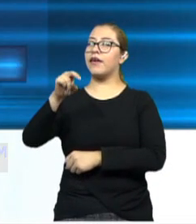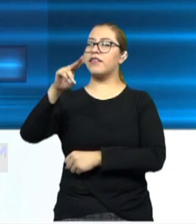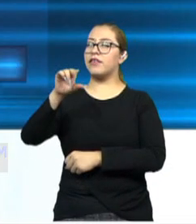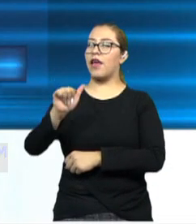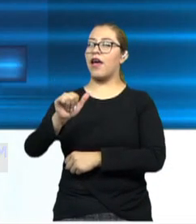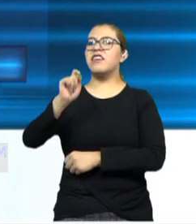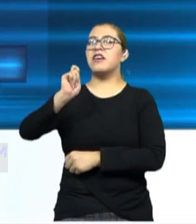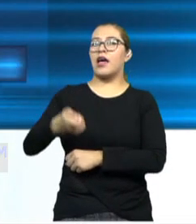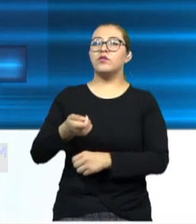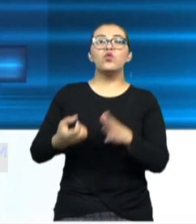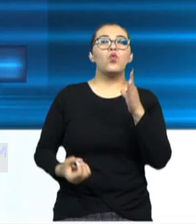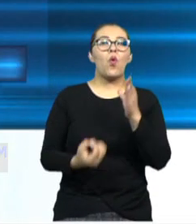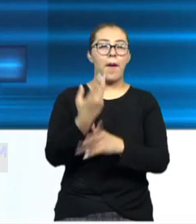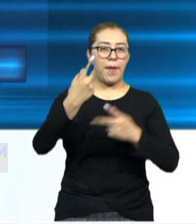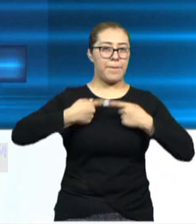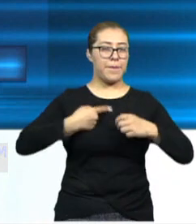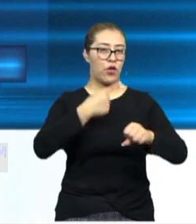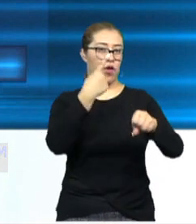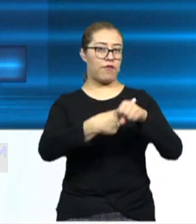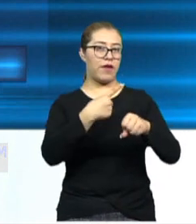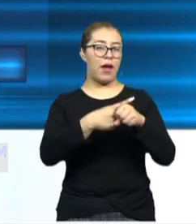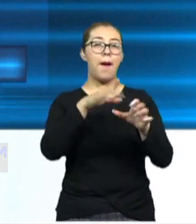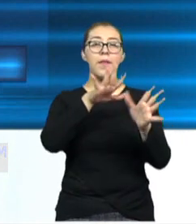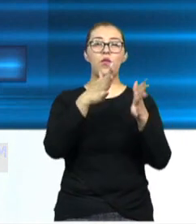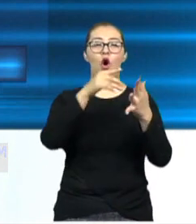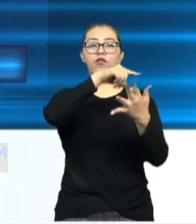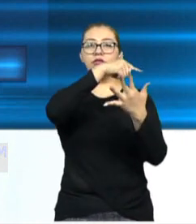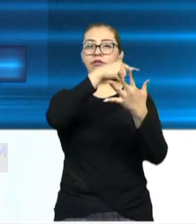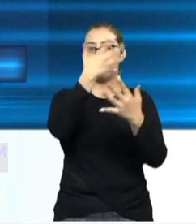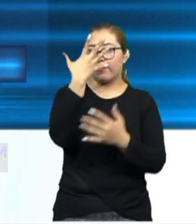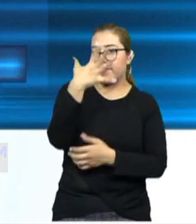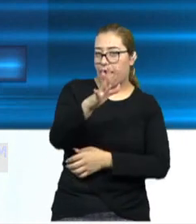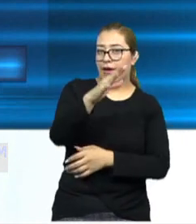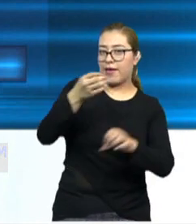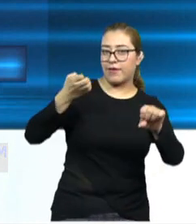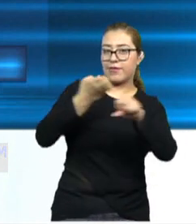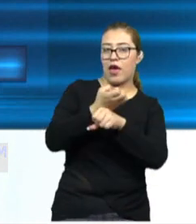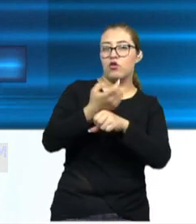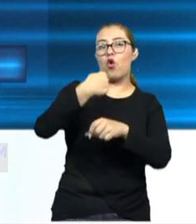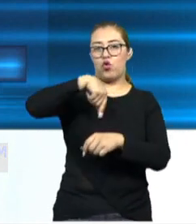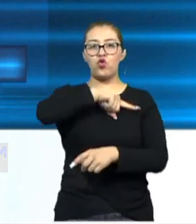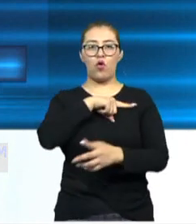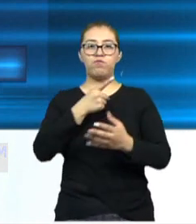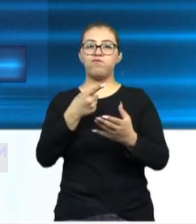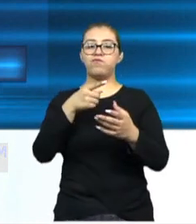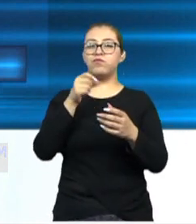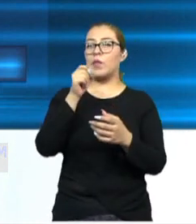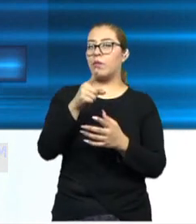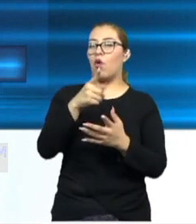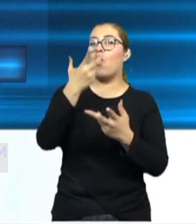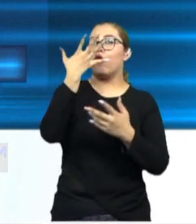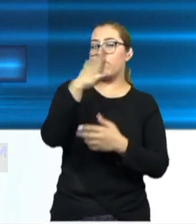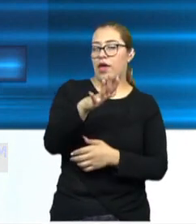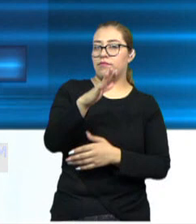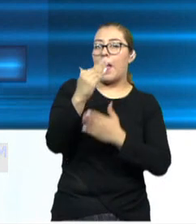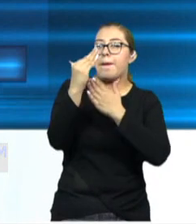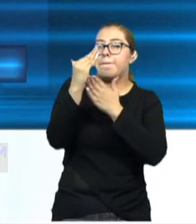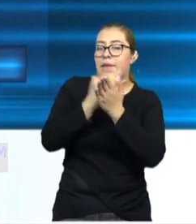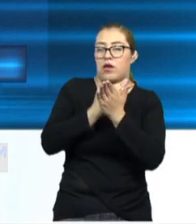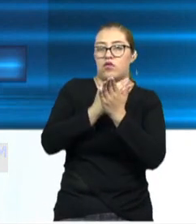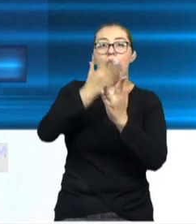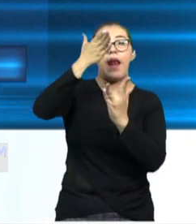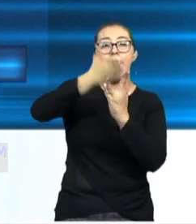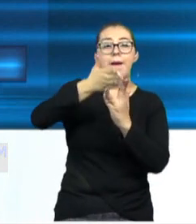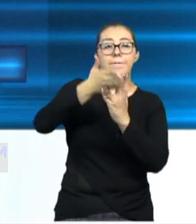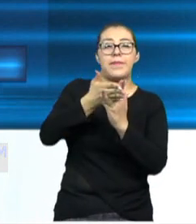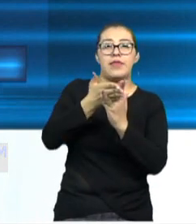aproximadamente entre los 10 estados que menos incidencia tienen, tenemos casi menos de, un poco más de la mitad de